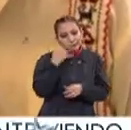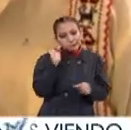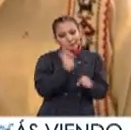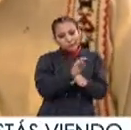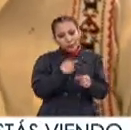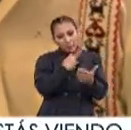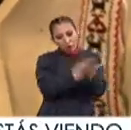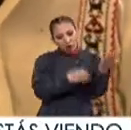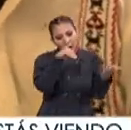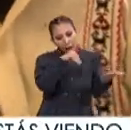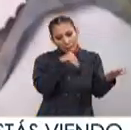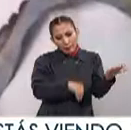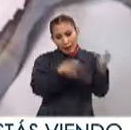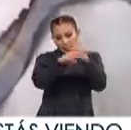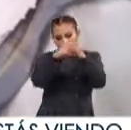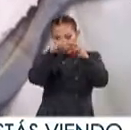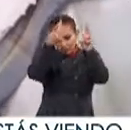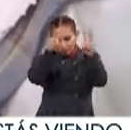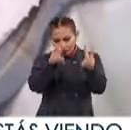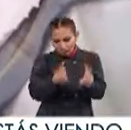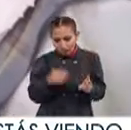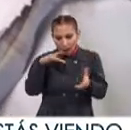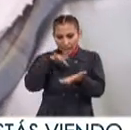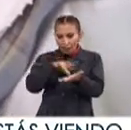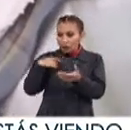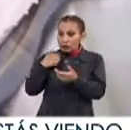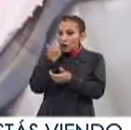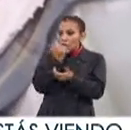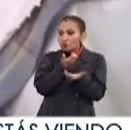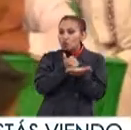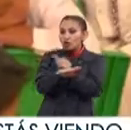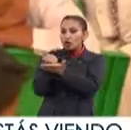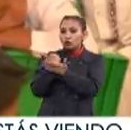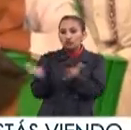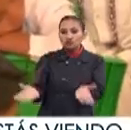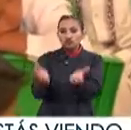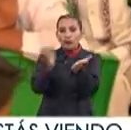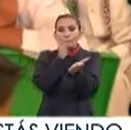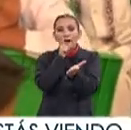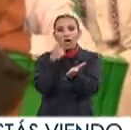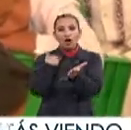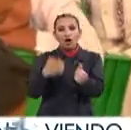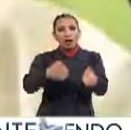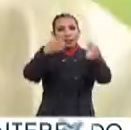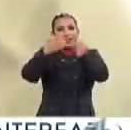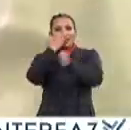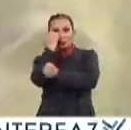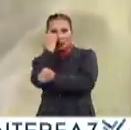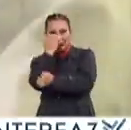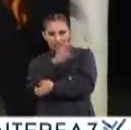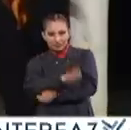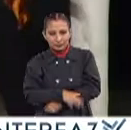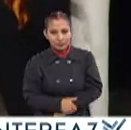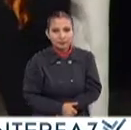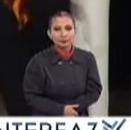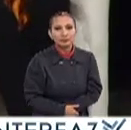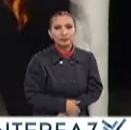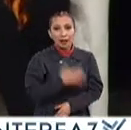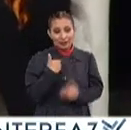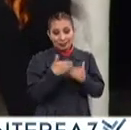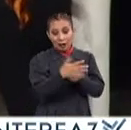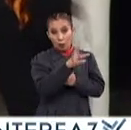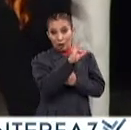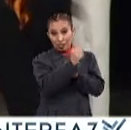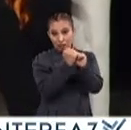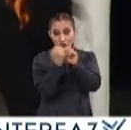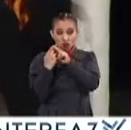fortalecido los programas y contenidos Apoyado a los estudiantes Y promovido la mejora de la infraestructura de las escuelas En el marco del